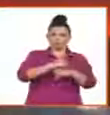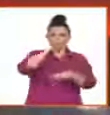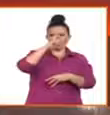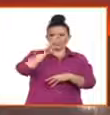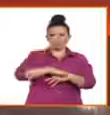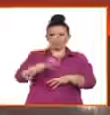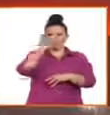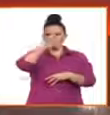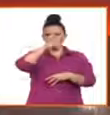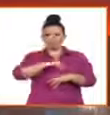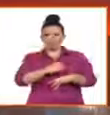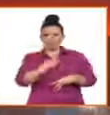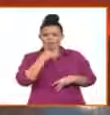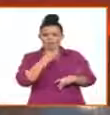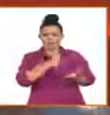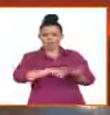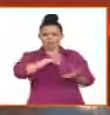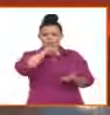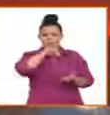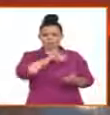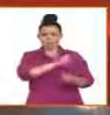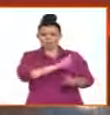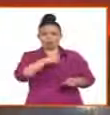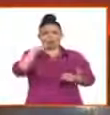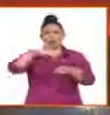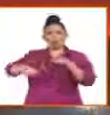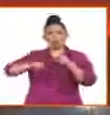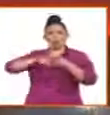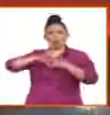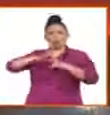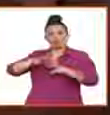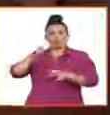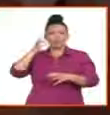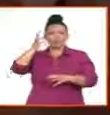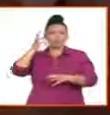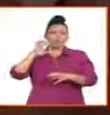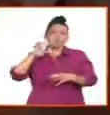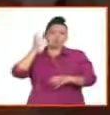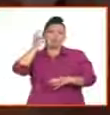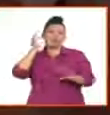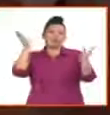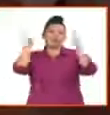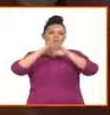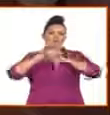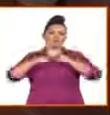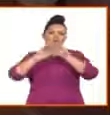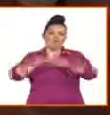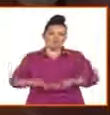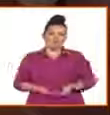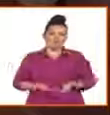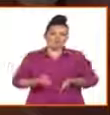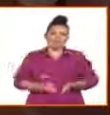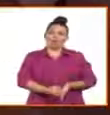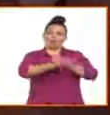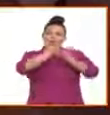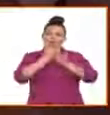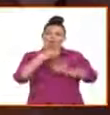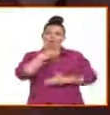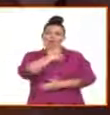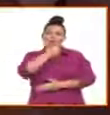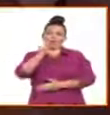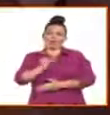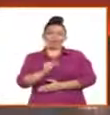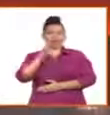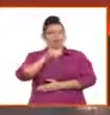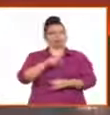de tener su propia descendencia y que hay que acudir a estos procederes médicos. Como sabemos, la familia es de las instituciones más